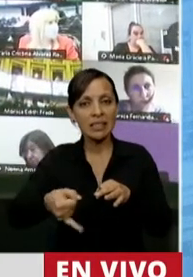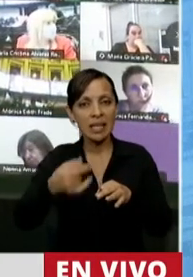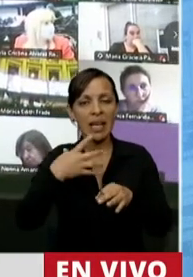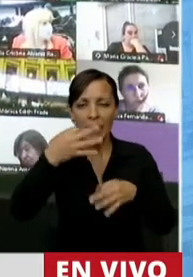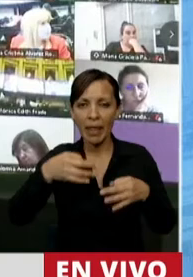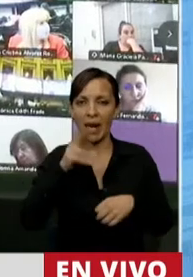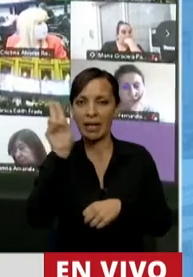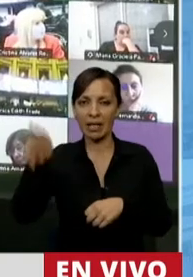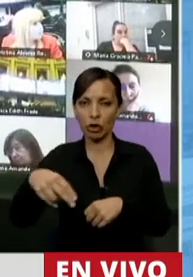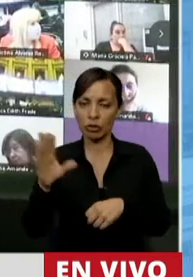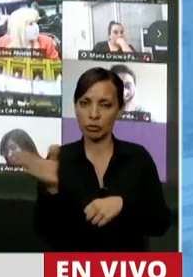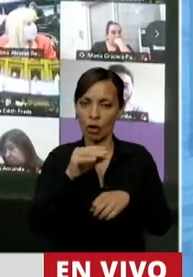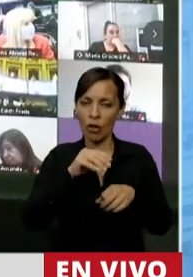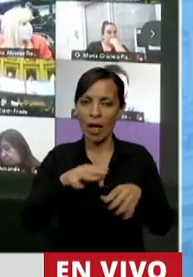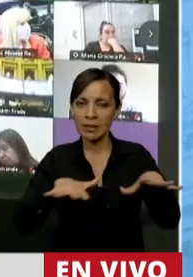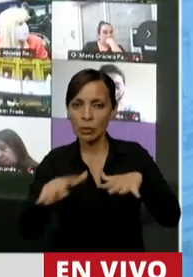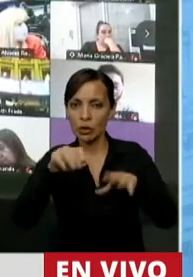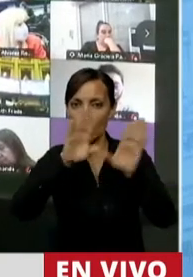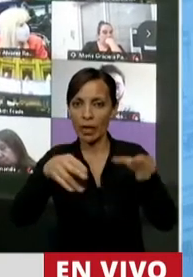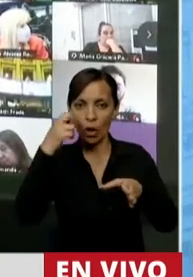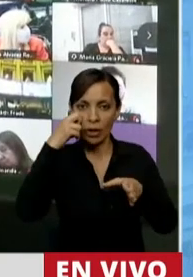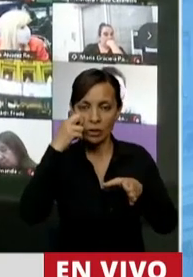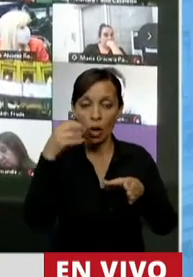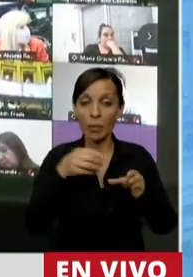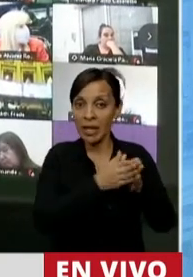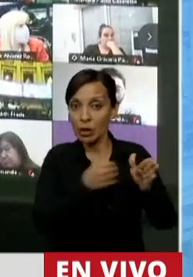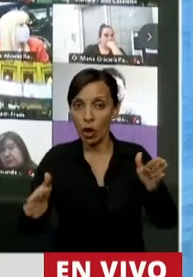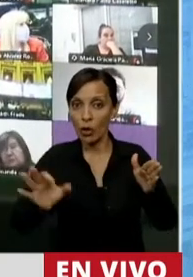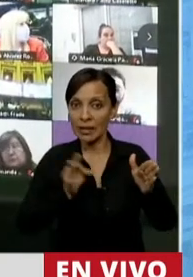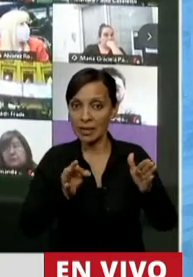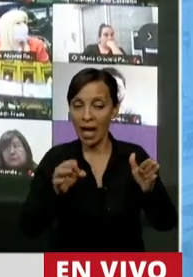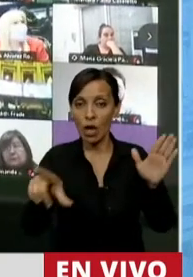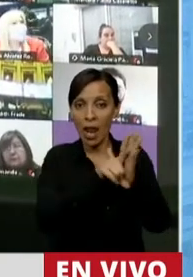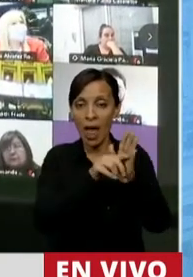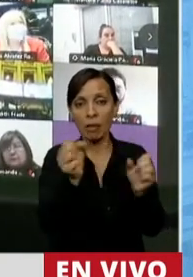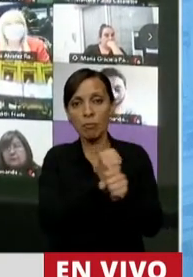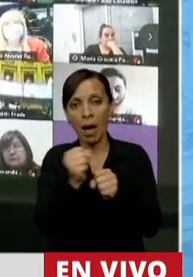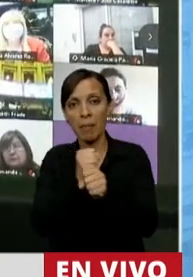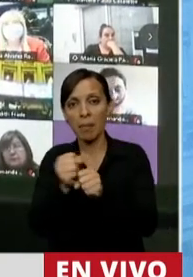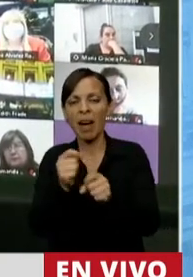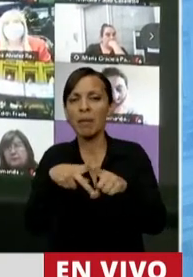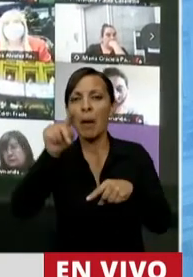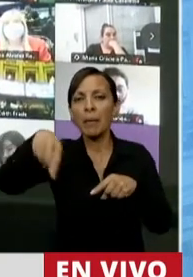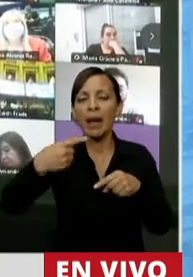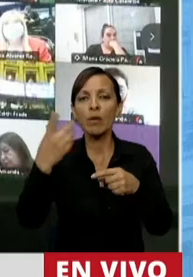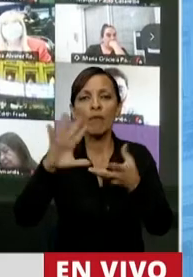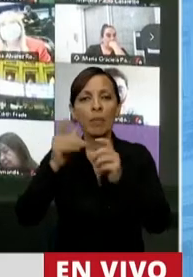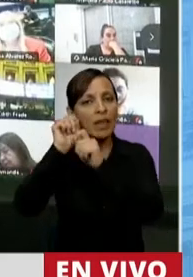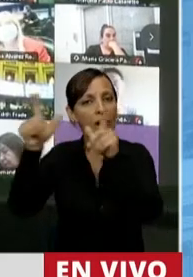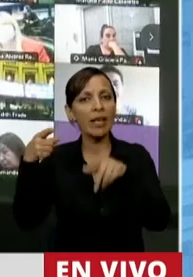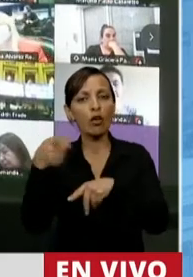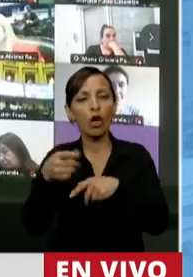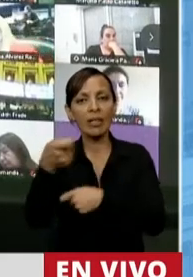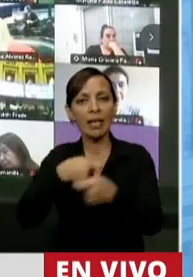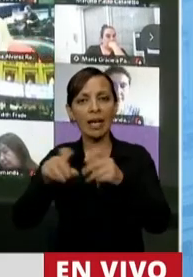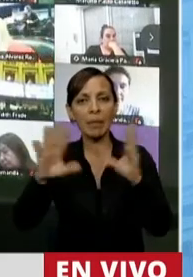Congreso. Por todo lo que estamos votando este año, porque todo lo que estamos votando este año son herramientas de una ideología anticapitalista